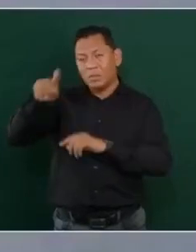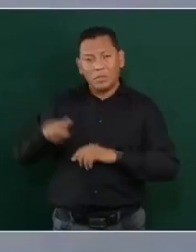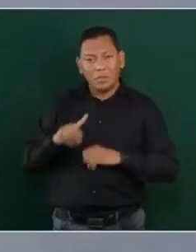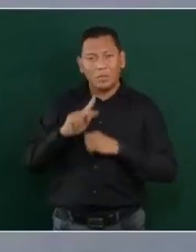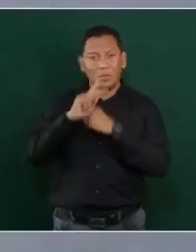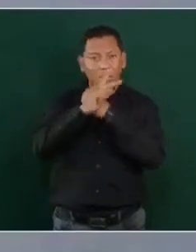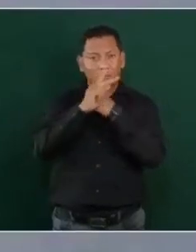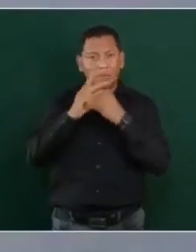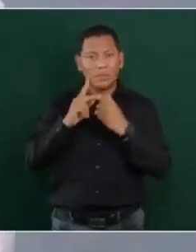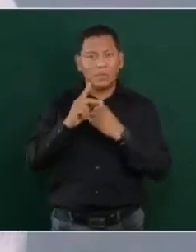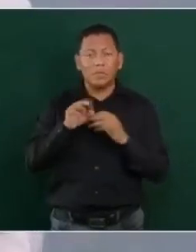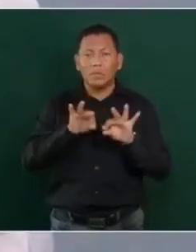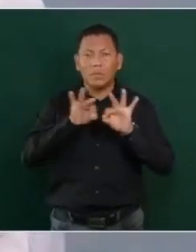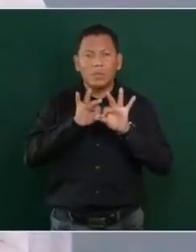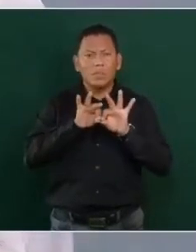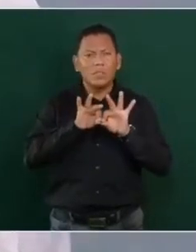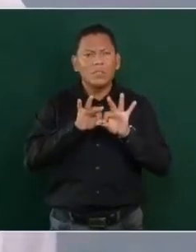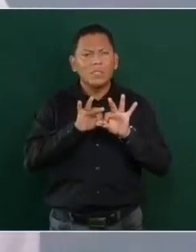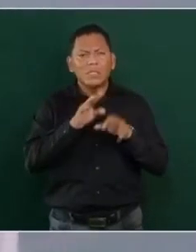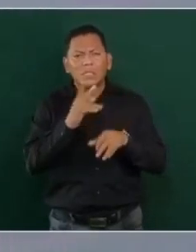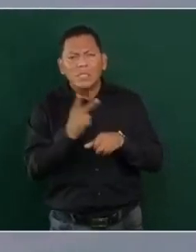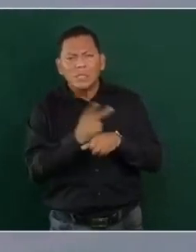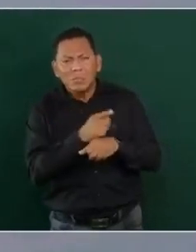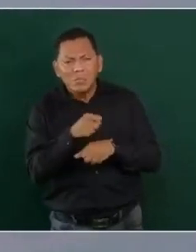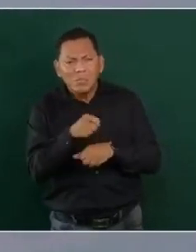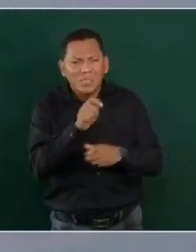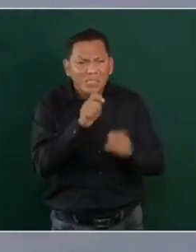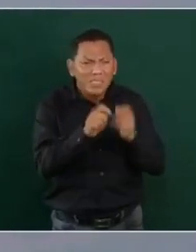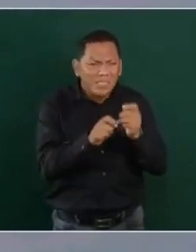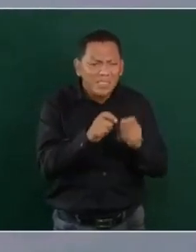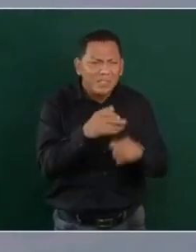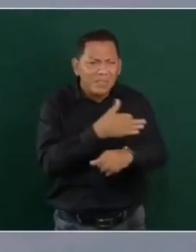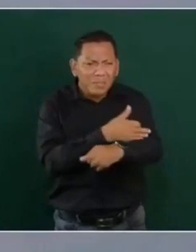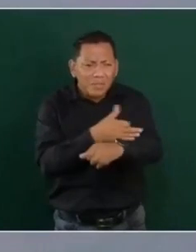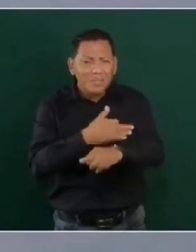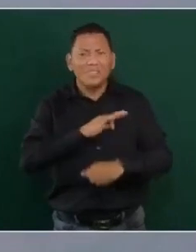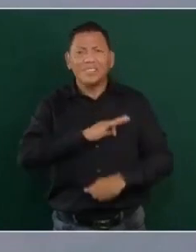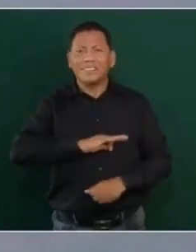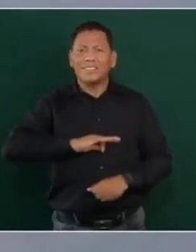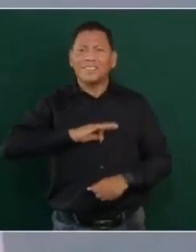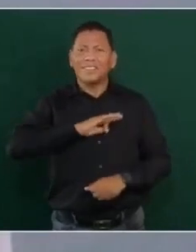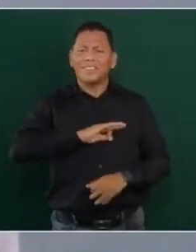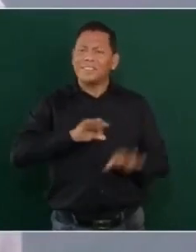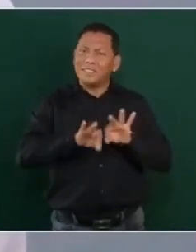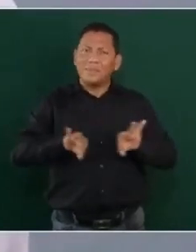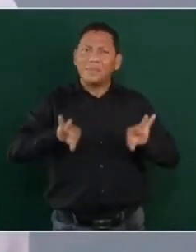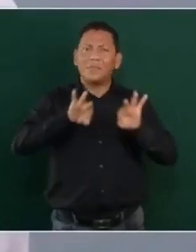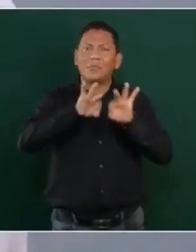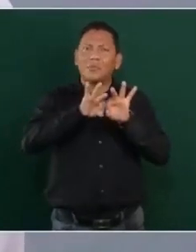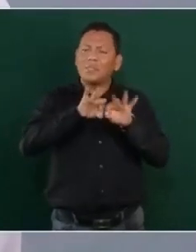se atienda a las causas, que la gente sea feliz y que no necesite.